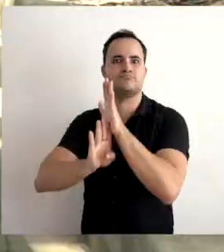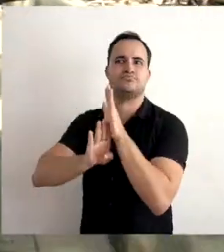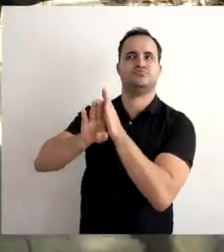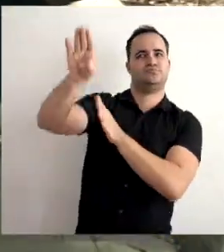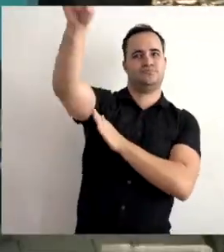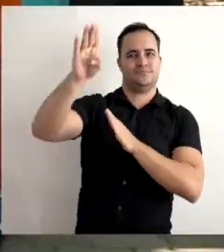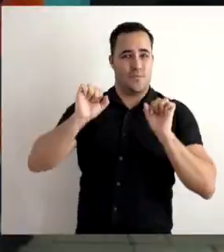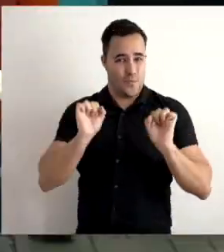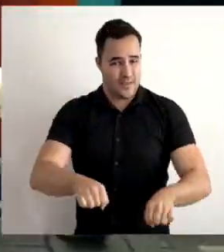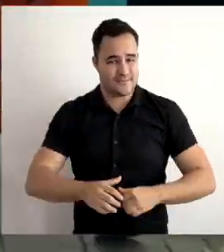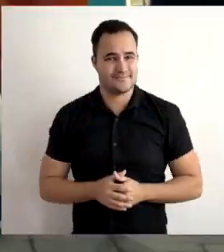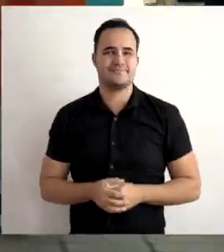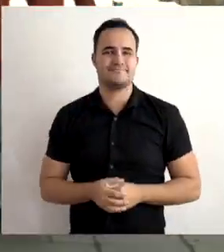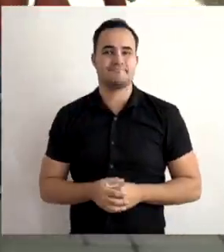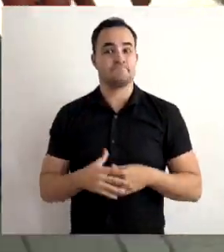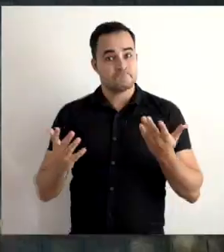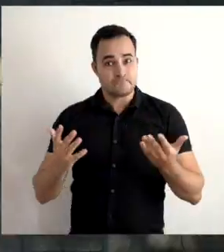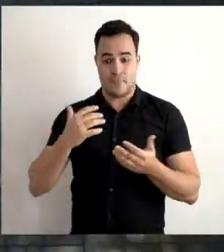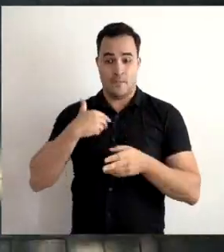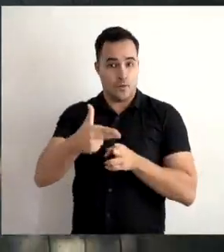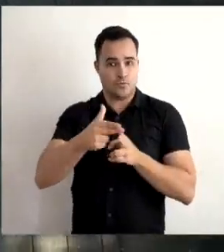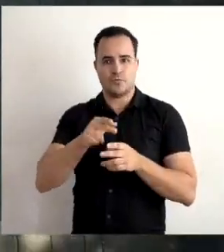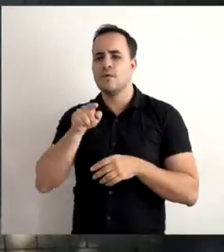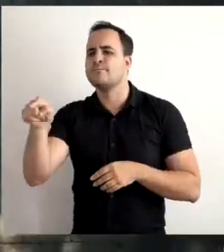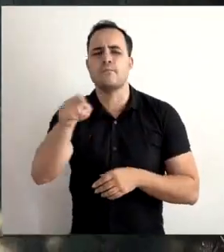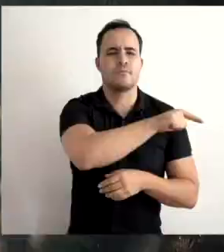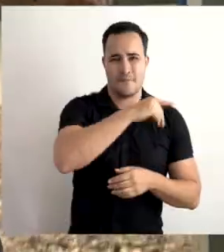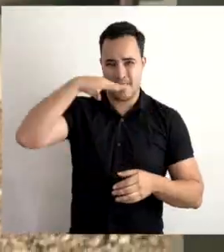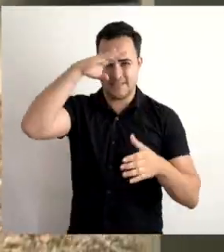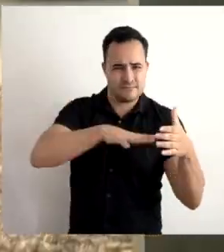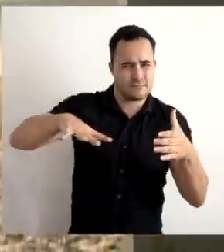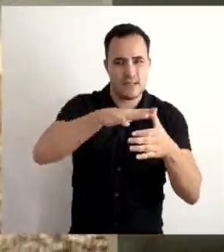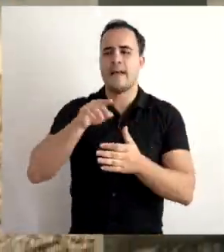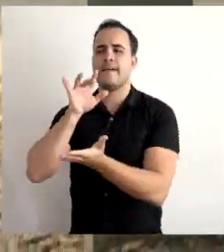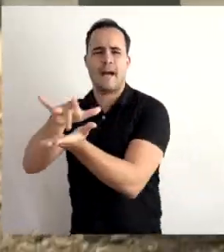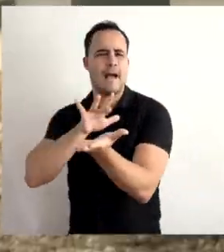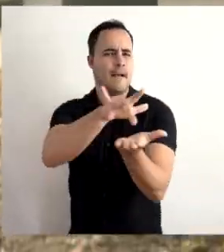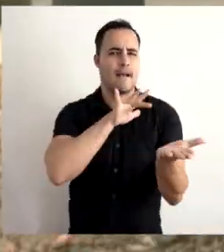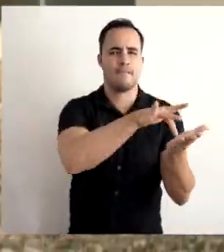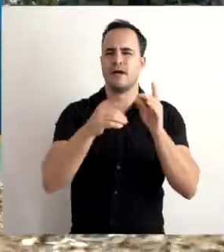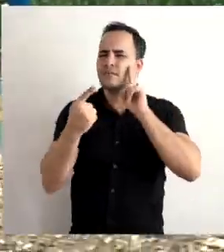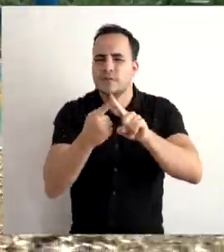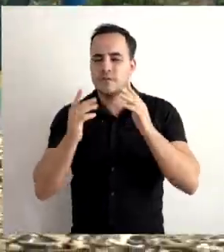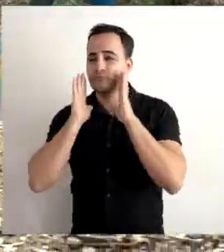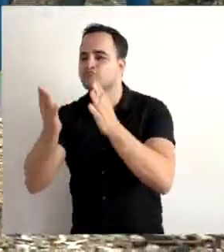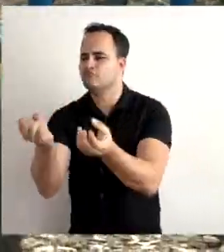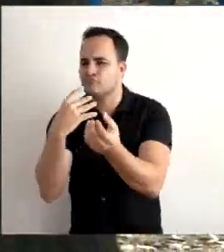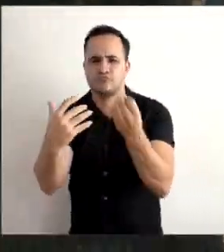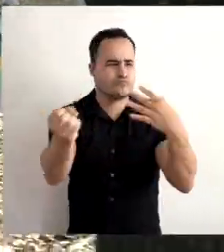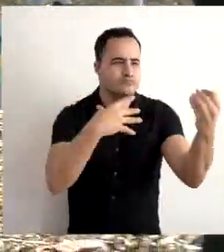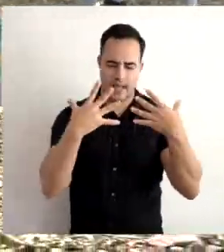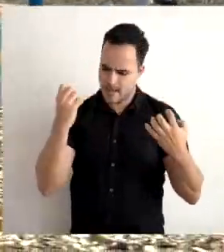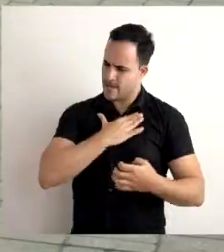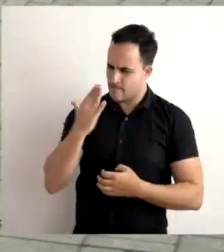Medellín hacia mejores horizontes. Vamos a llegar a todos los rincones de la ciudad para escuchar a